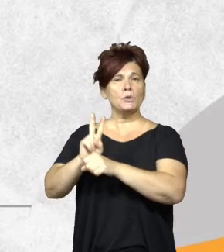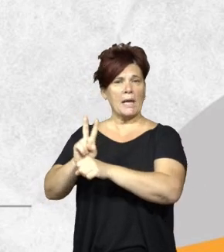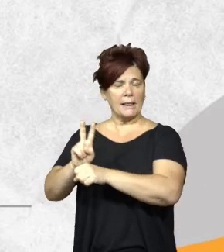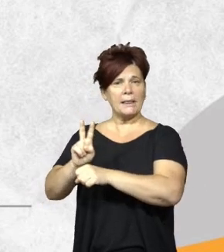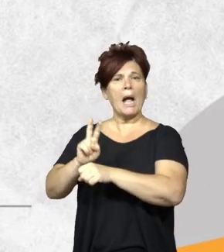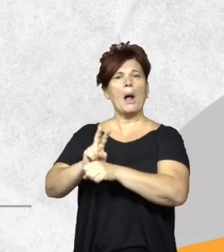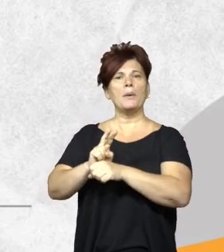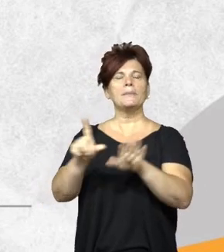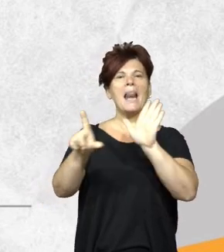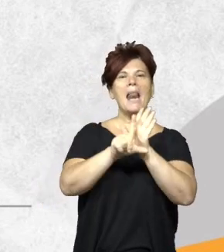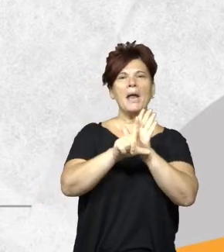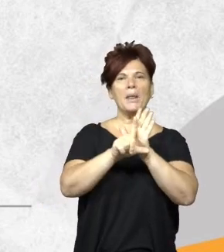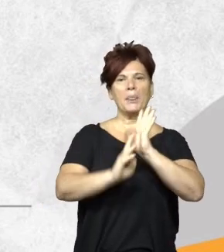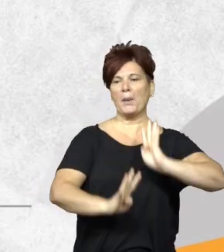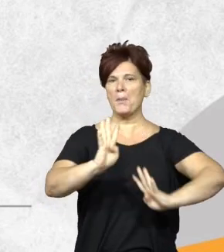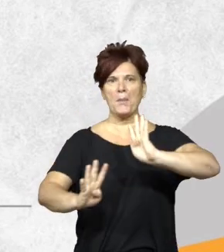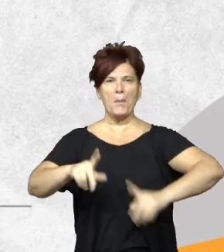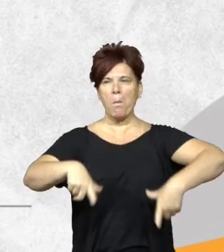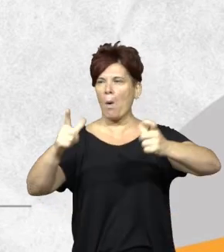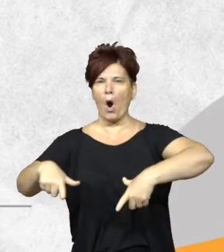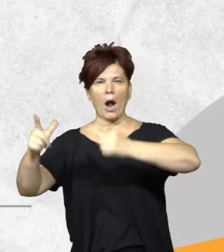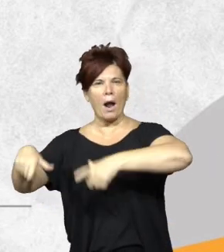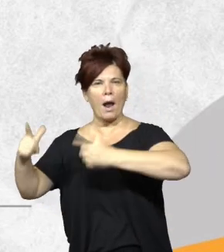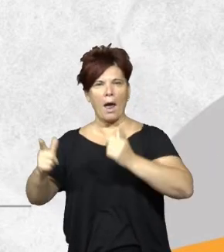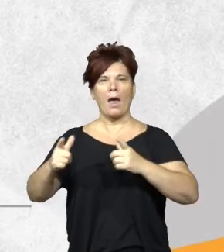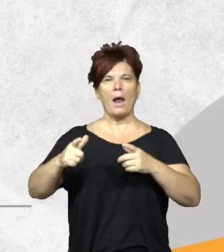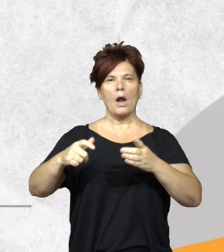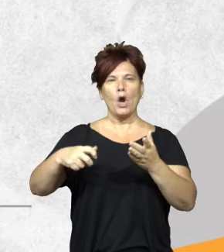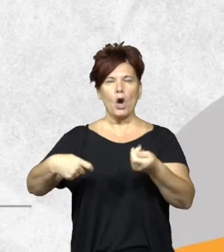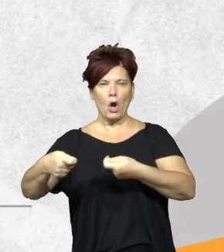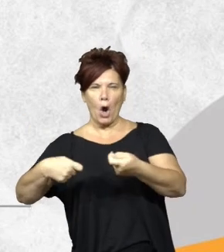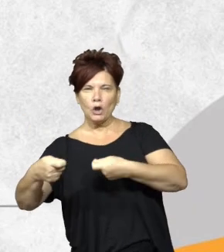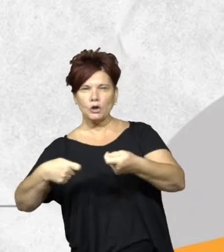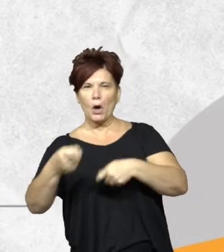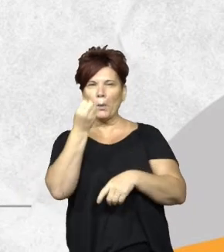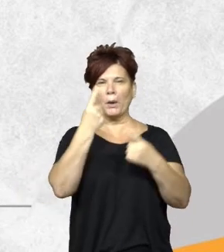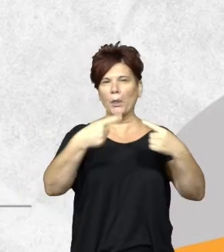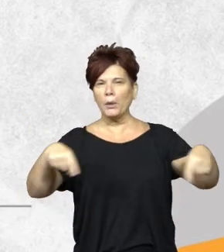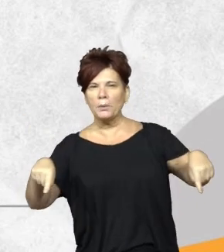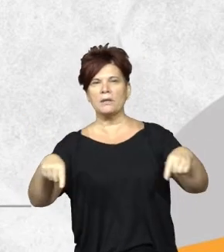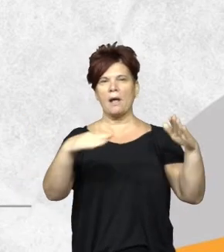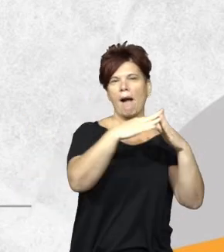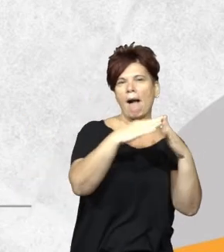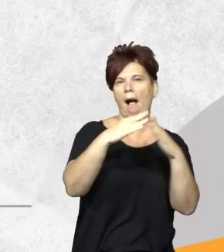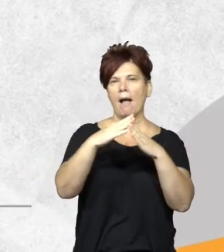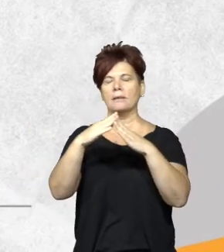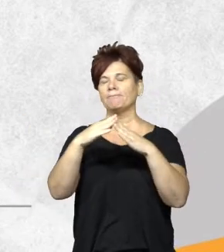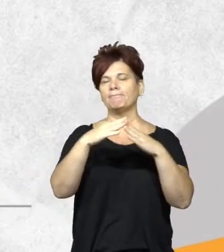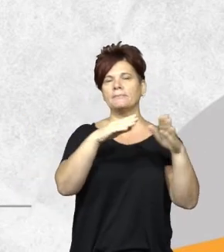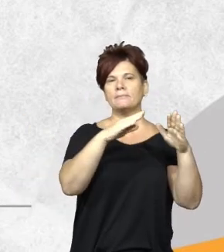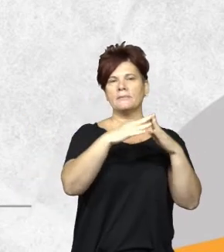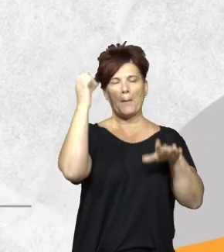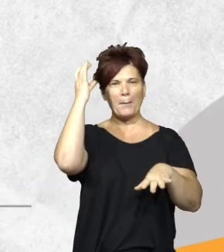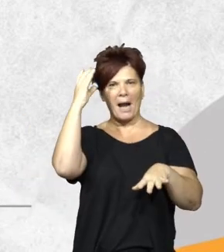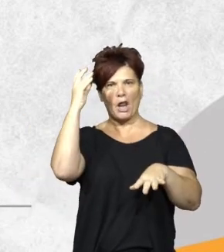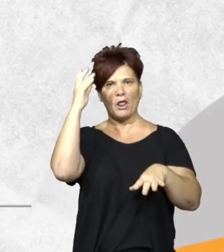fiscalización de ley de bosques y de control de la biodiversidad, tanto de fauna, caza, pesca. En la Secretaría de